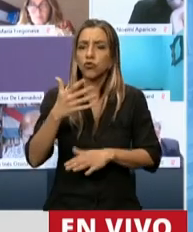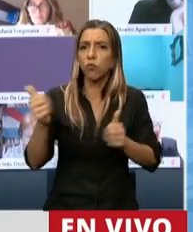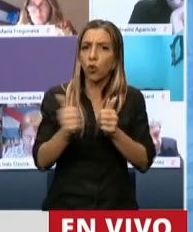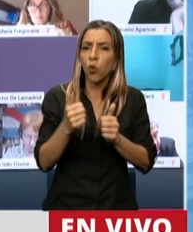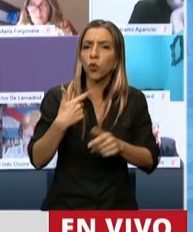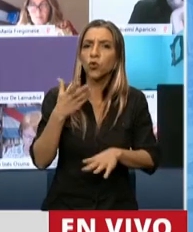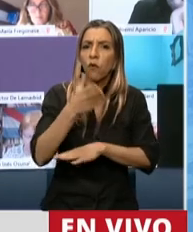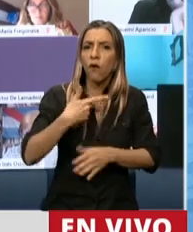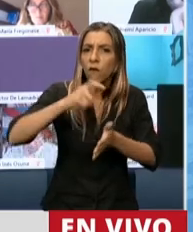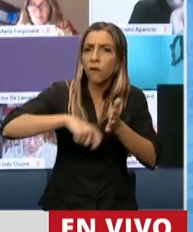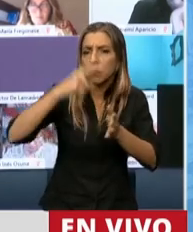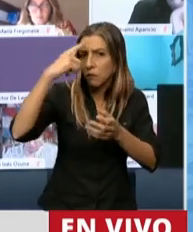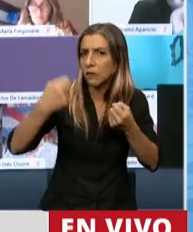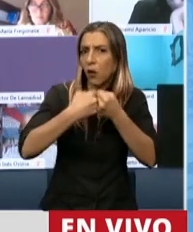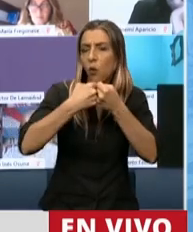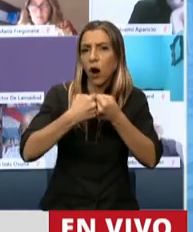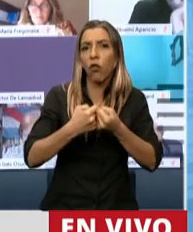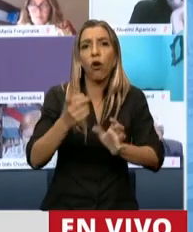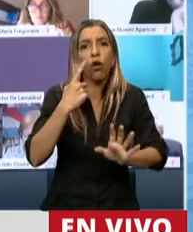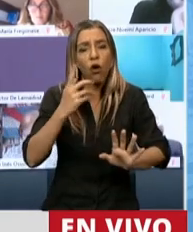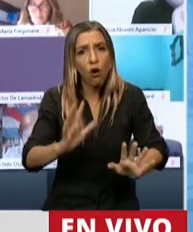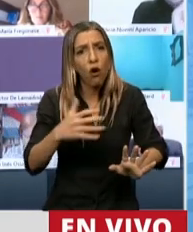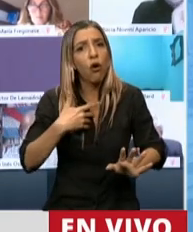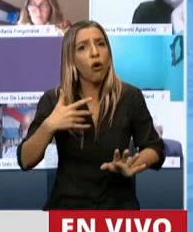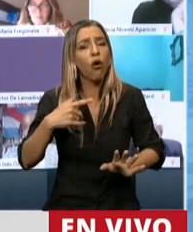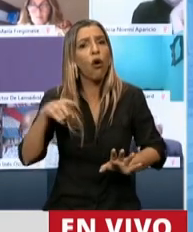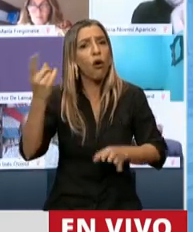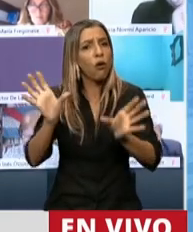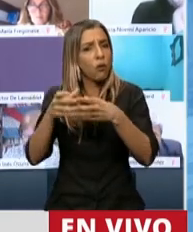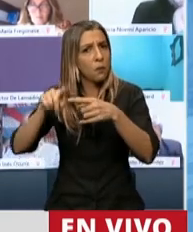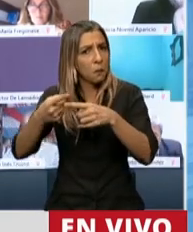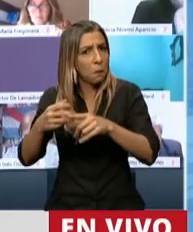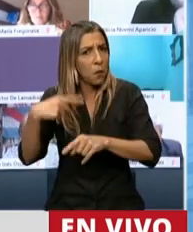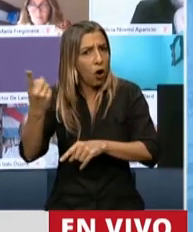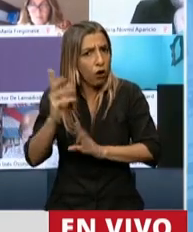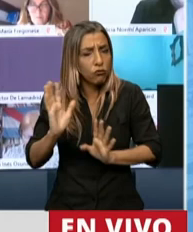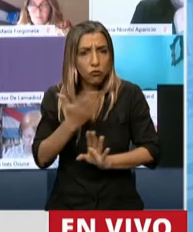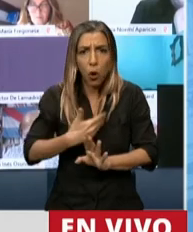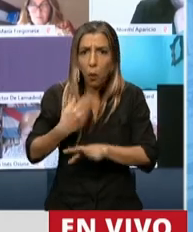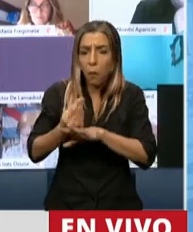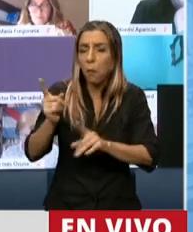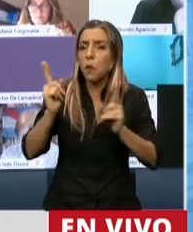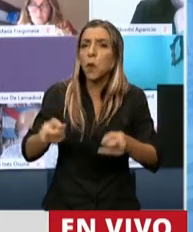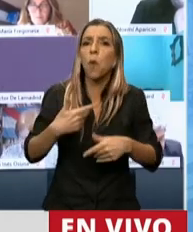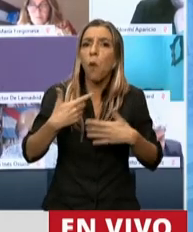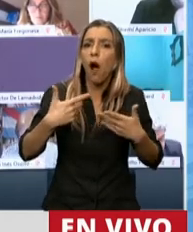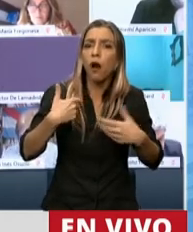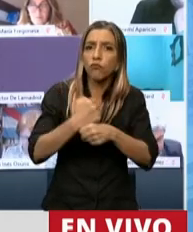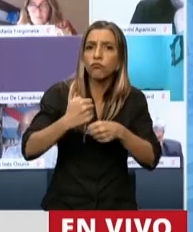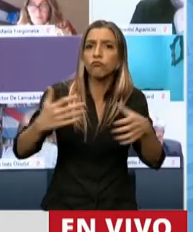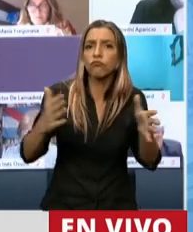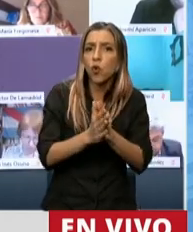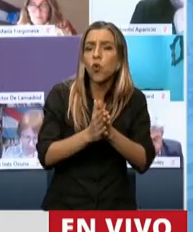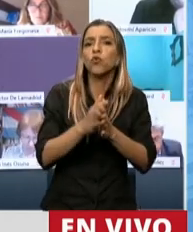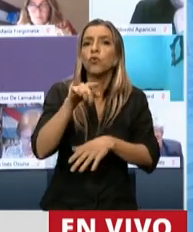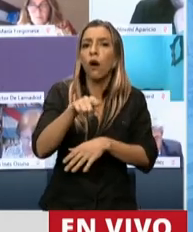es del mismo sector político que es de nosotros. Y ahí hemos puesto en marcha una tecnicatura de